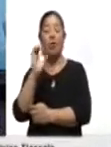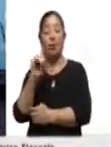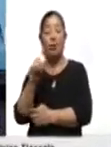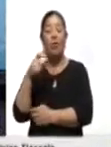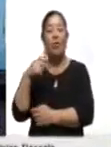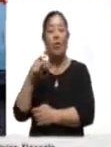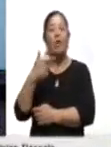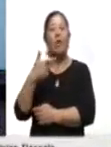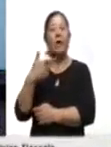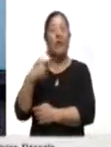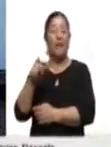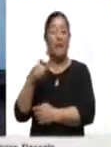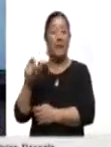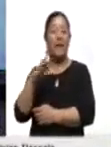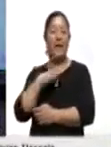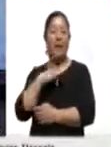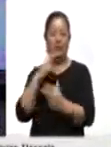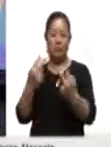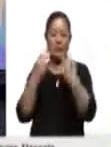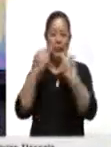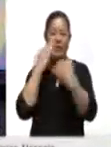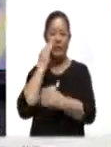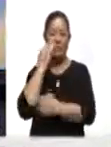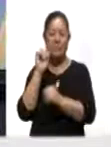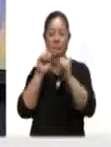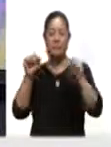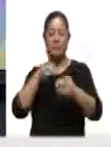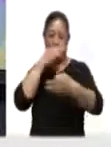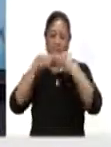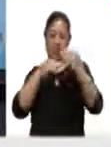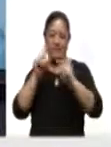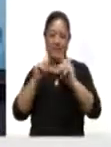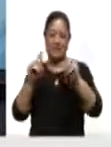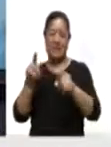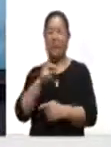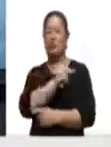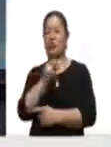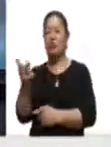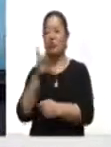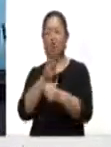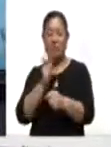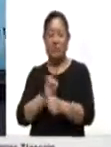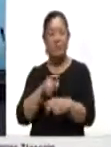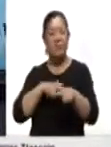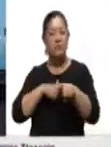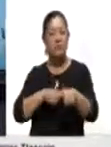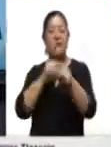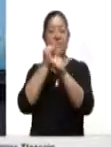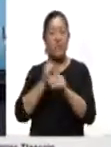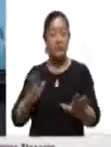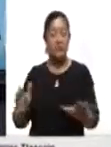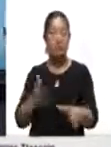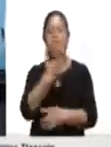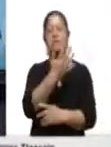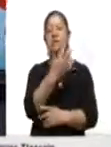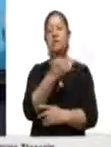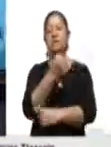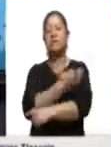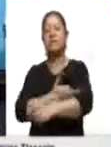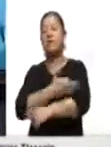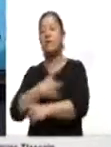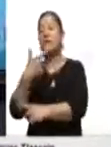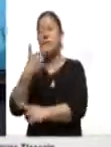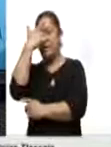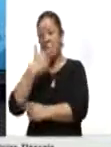transmisión en vivo en la cuenta de Facebook, Sistema de Noticias Tlaxcala. Las y los invito a que continúen informados en los diversos cortes 5, 6 y